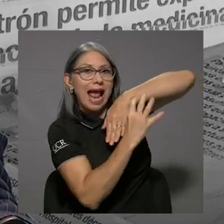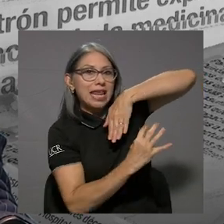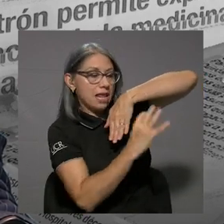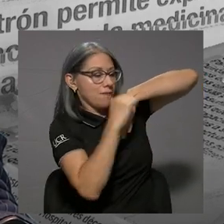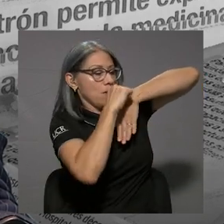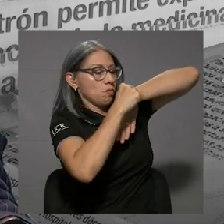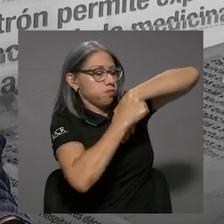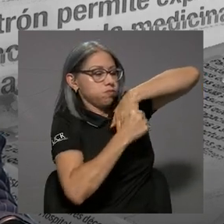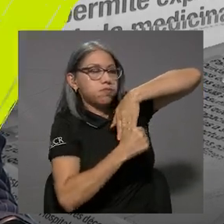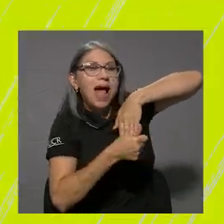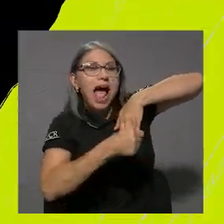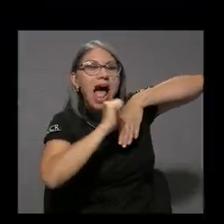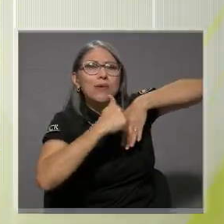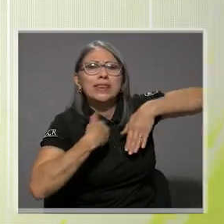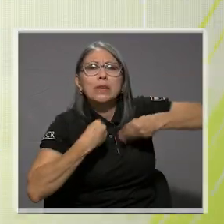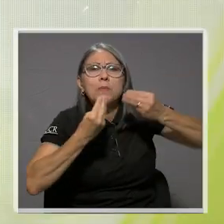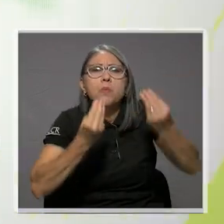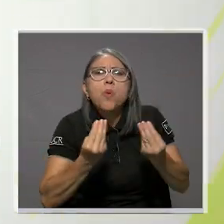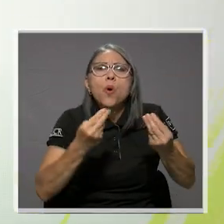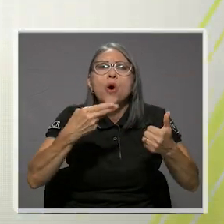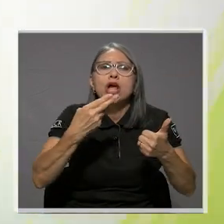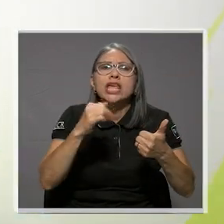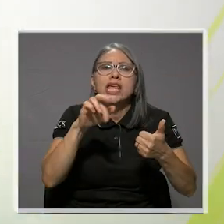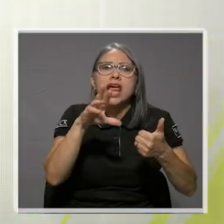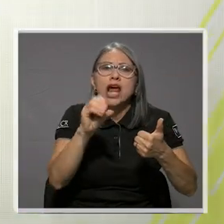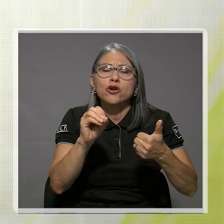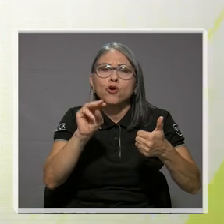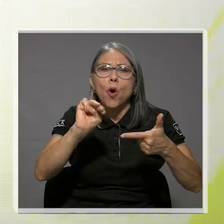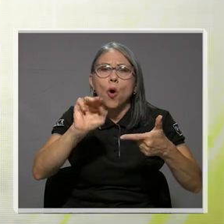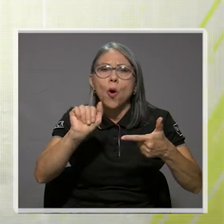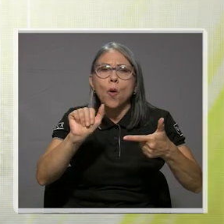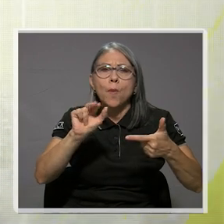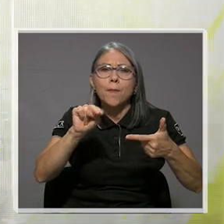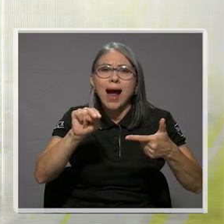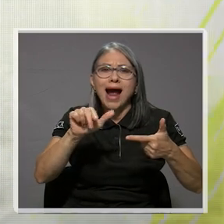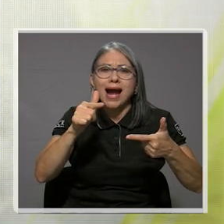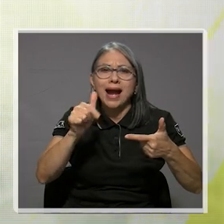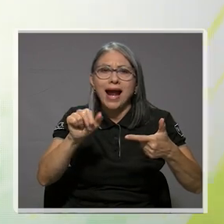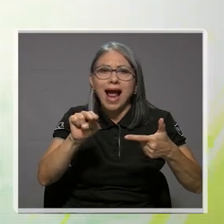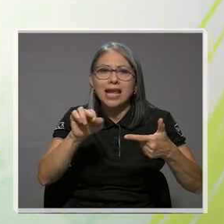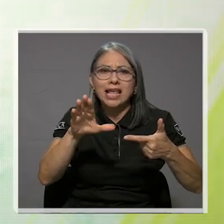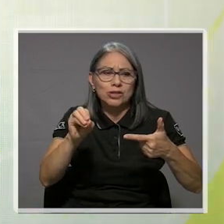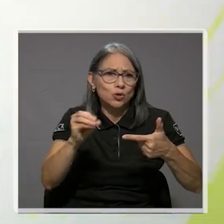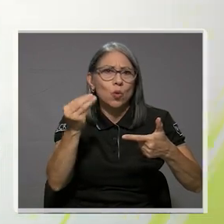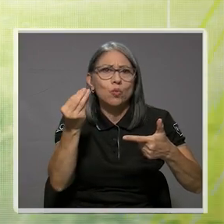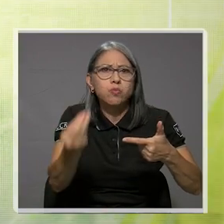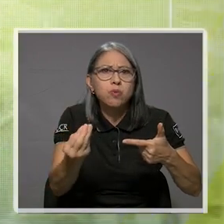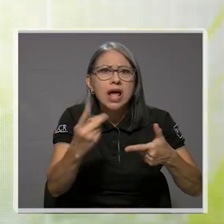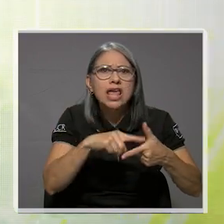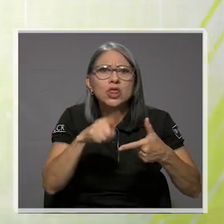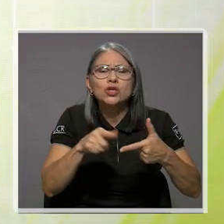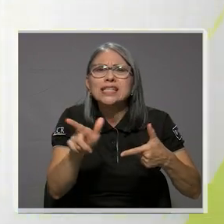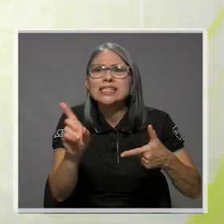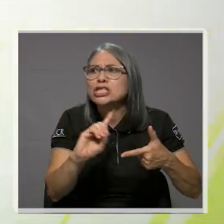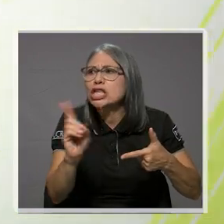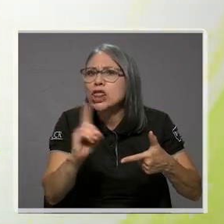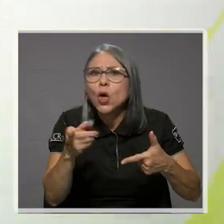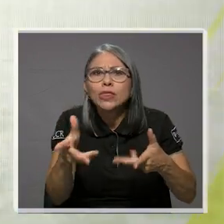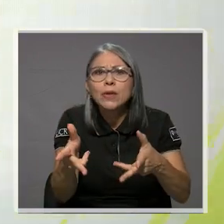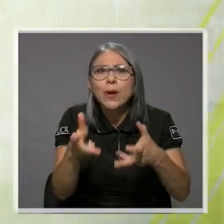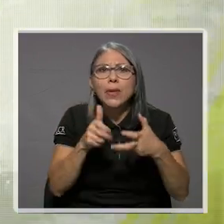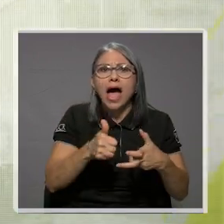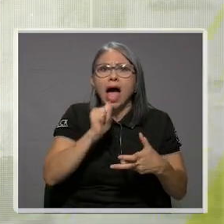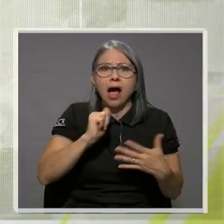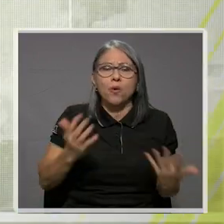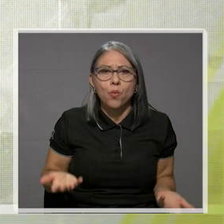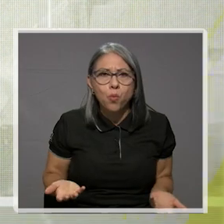cargadas de hierro y manganeso. Cargadas. Entonces, ¿de dónde se va a sacar el agua? O sea,